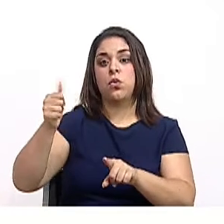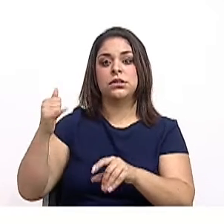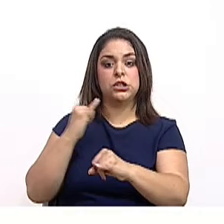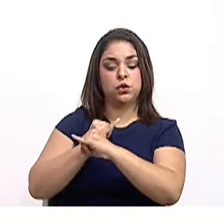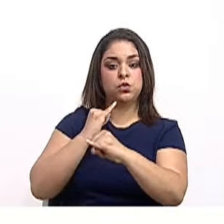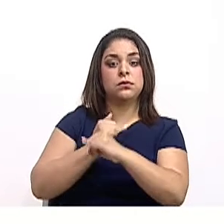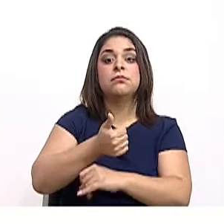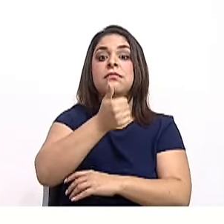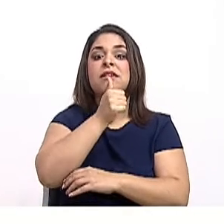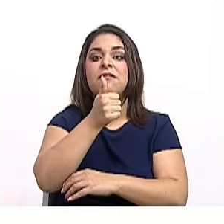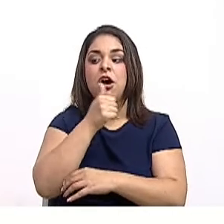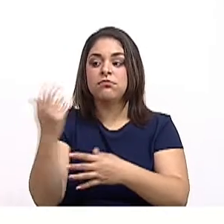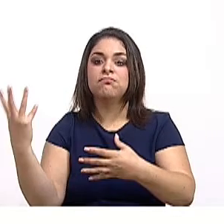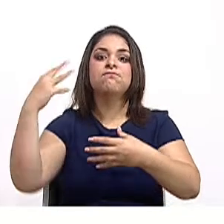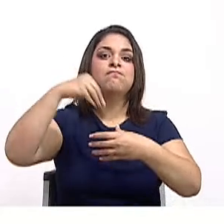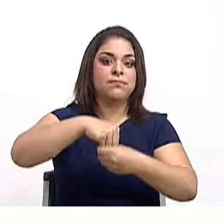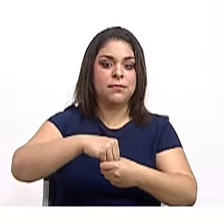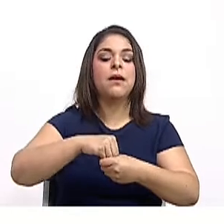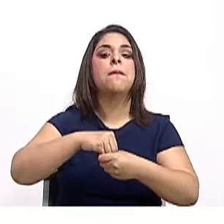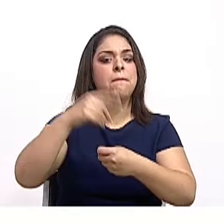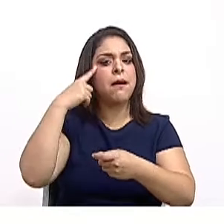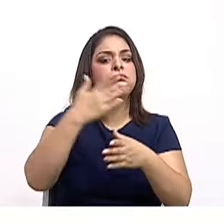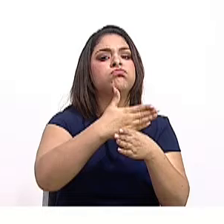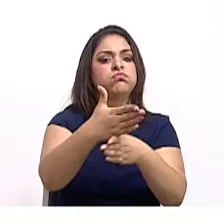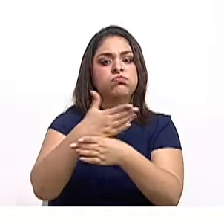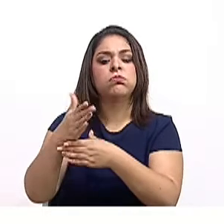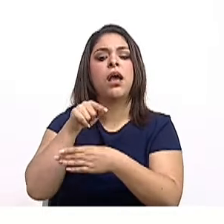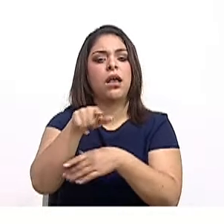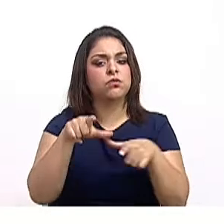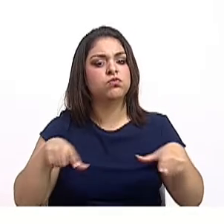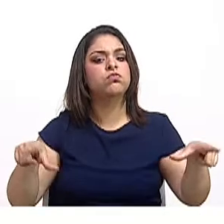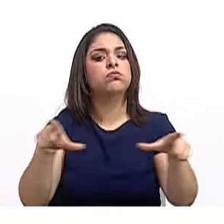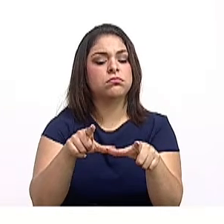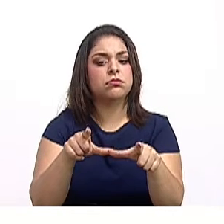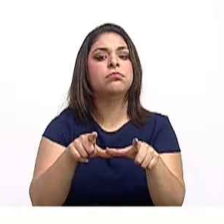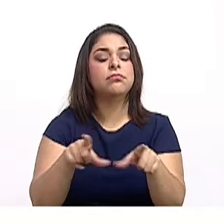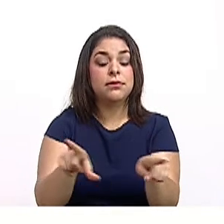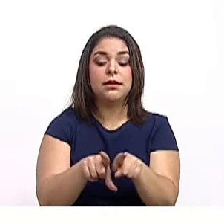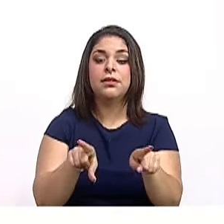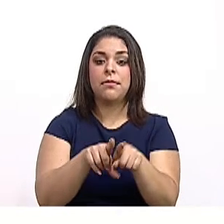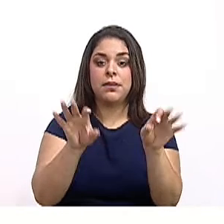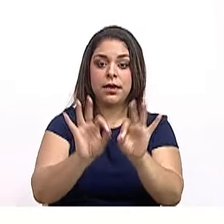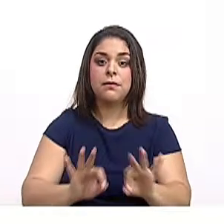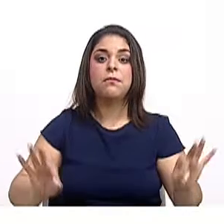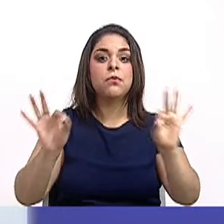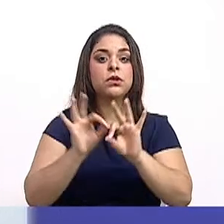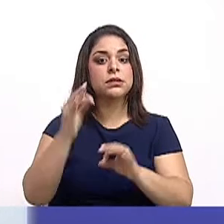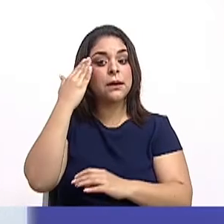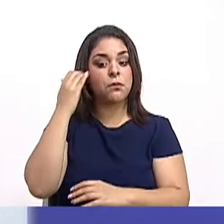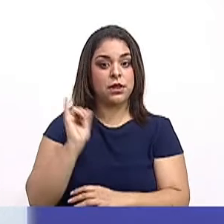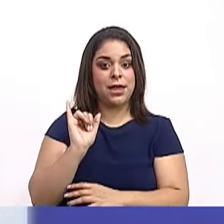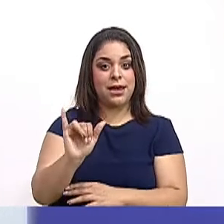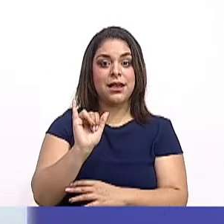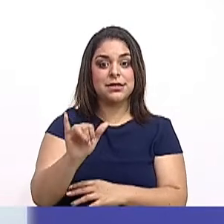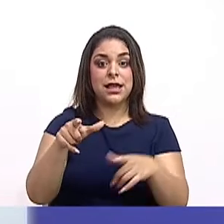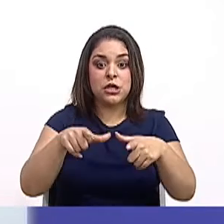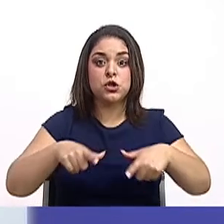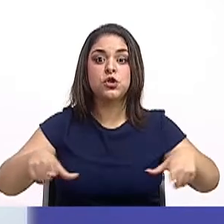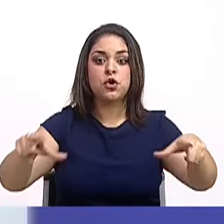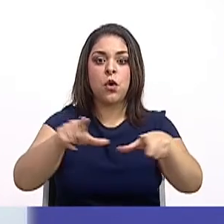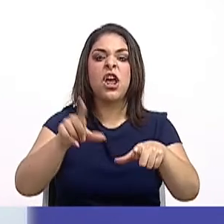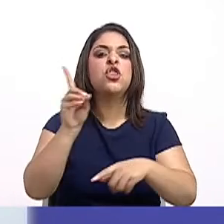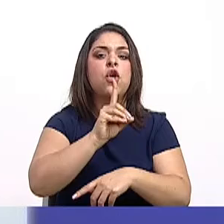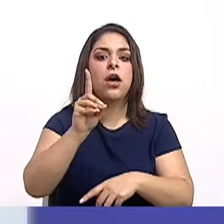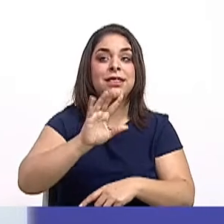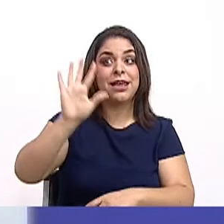colaborar en esta zona. Y, a su vez, es importante porque en esta zona, que lo tenemos en la zona